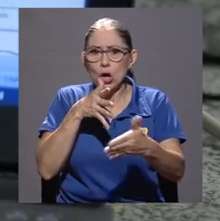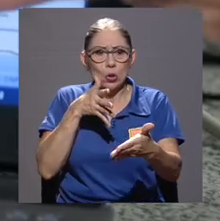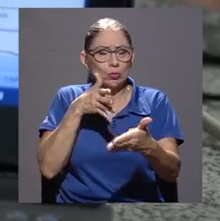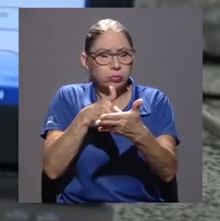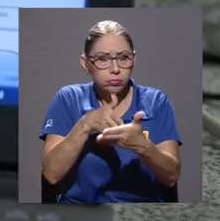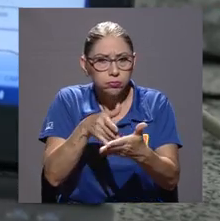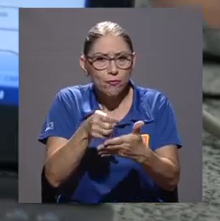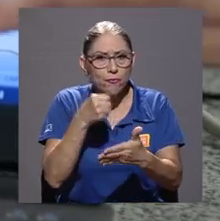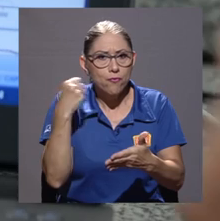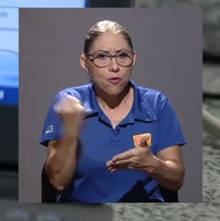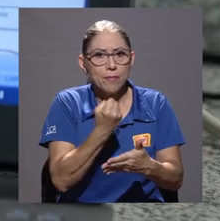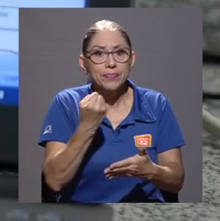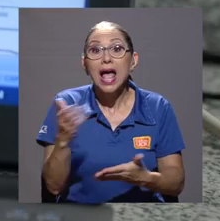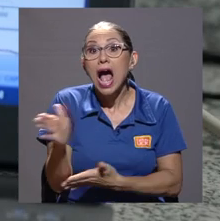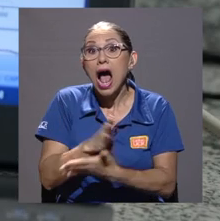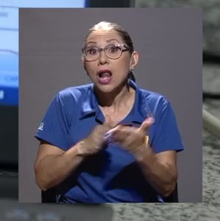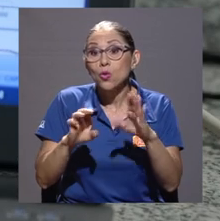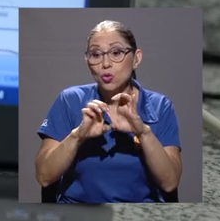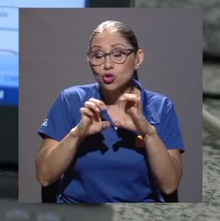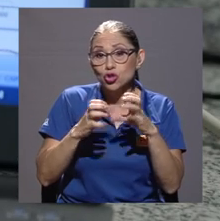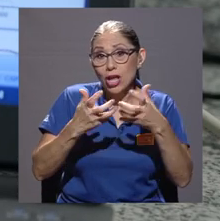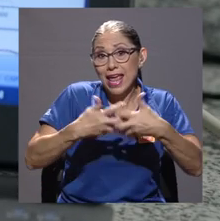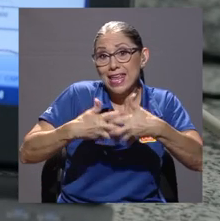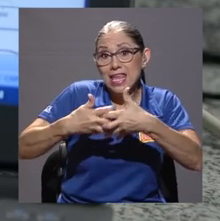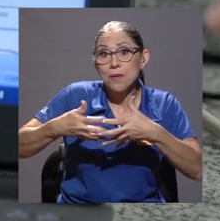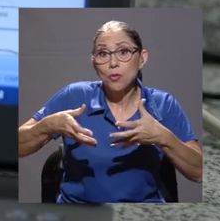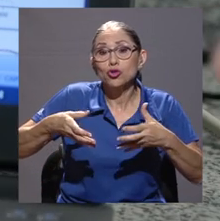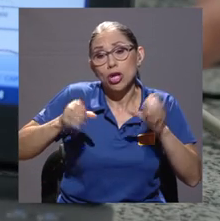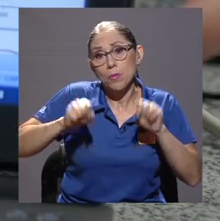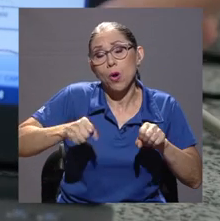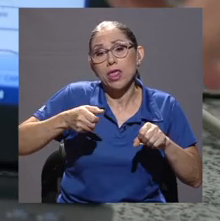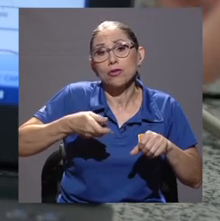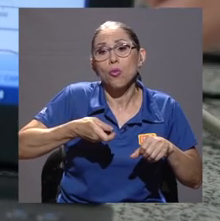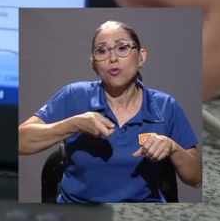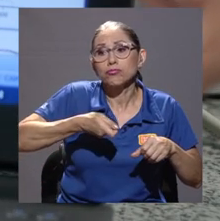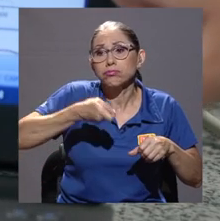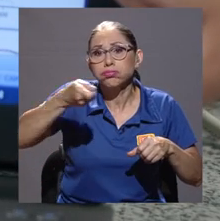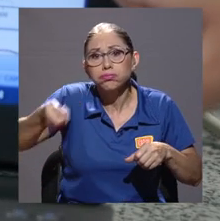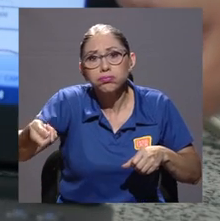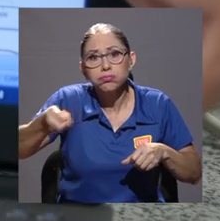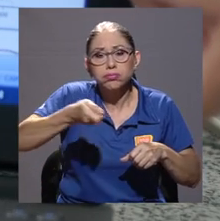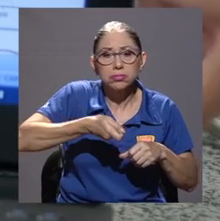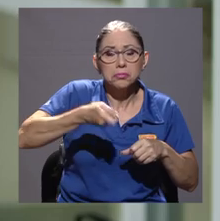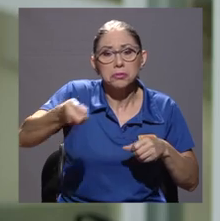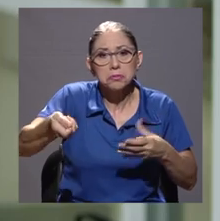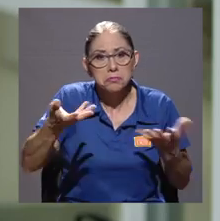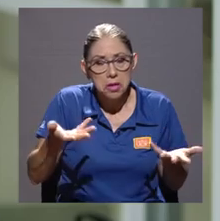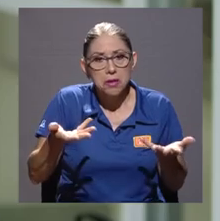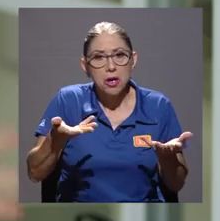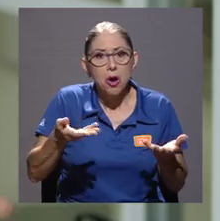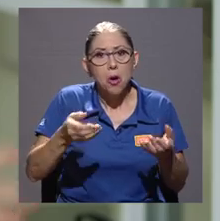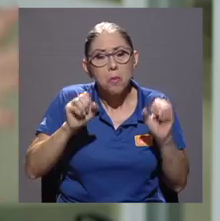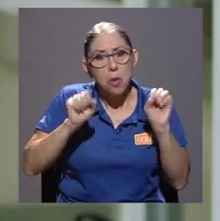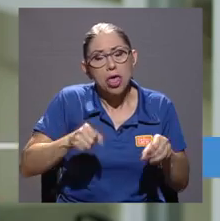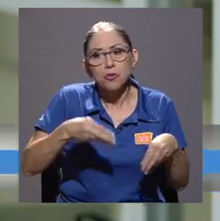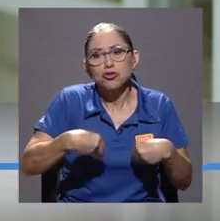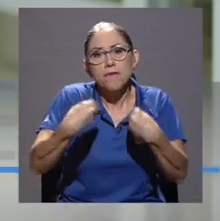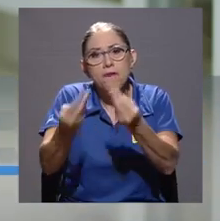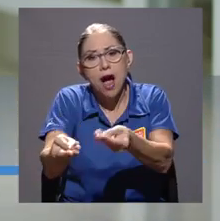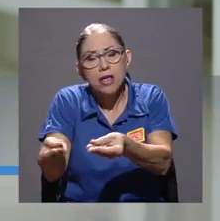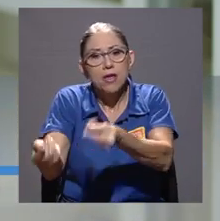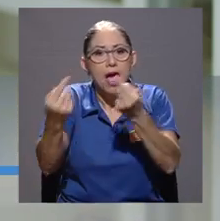Hay equipos que son portables, que es parte de lo que la universidad nos ha apoyado, ¿verdad? O que podemos trasladar